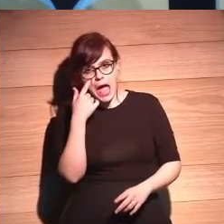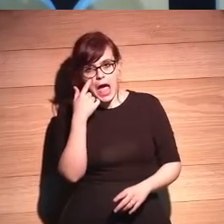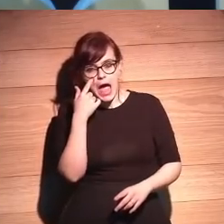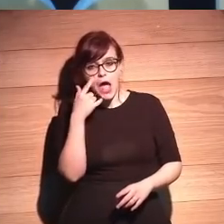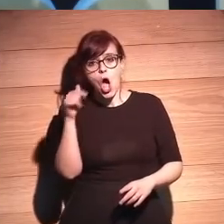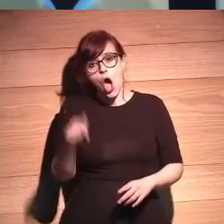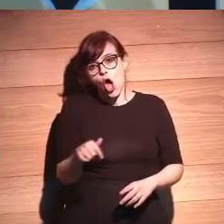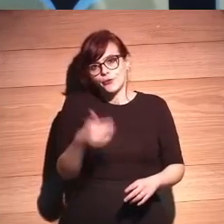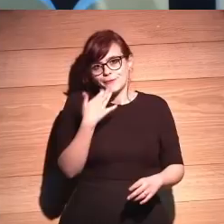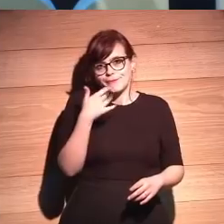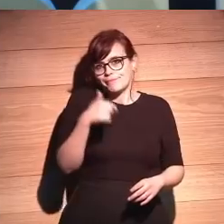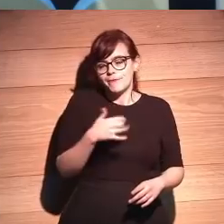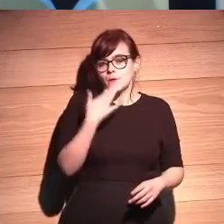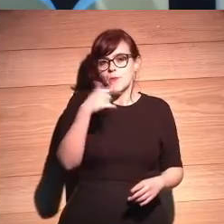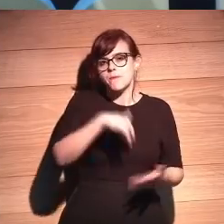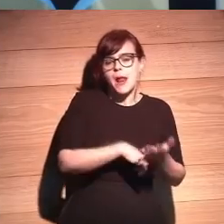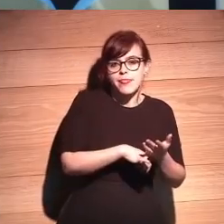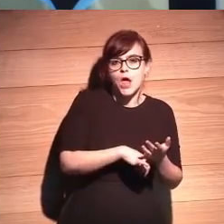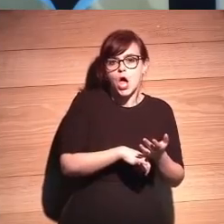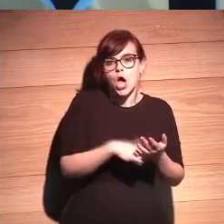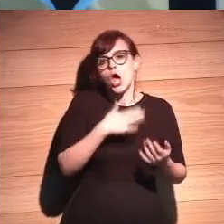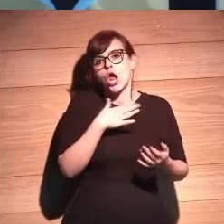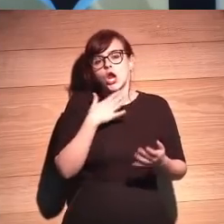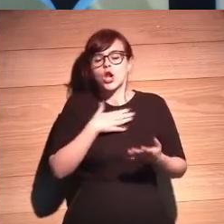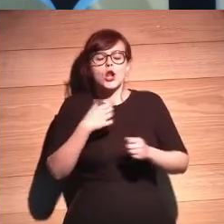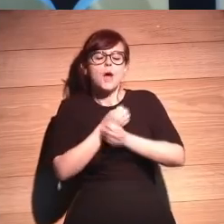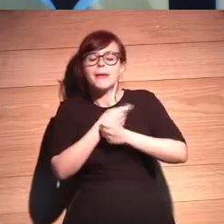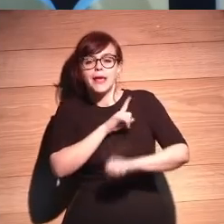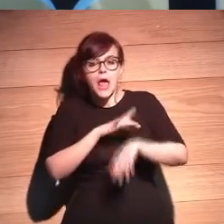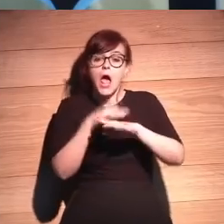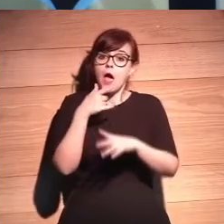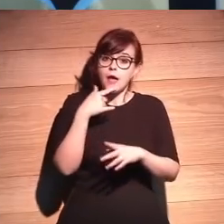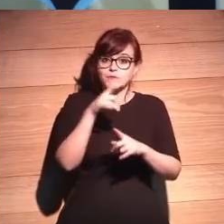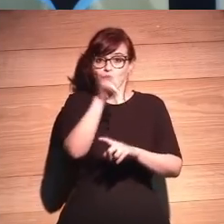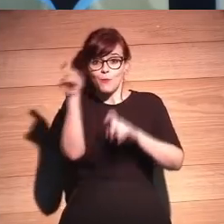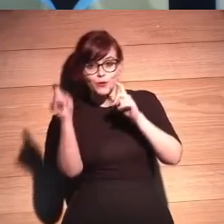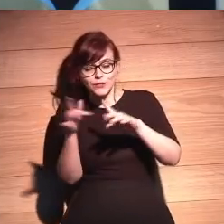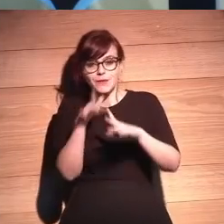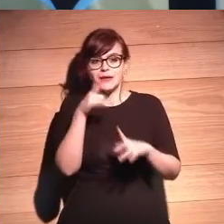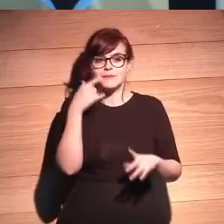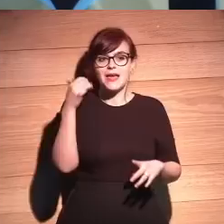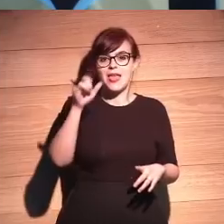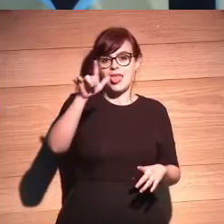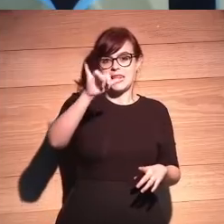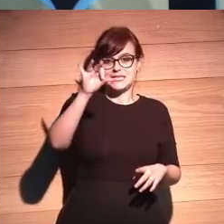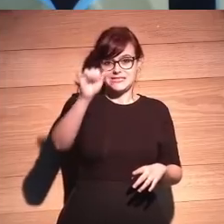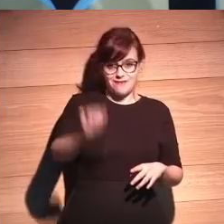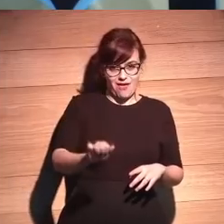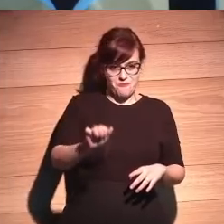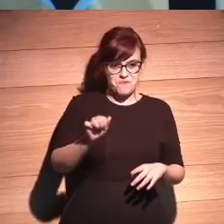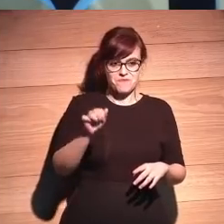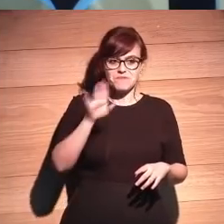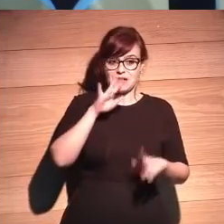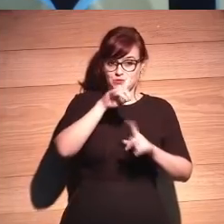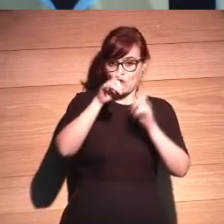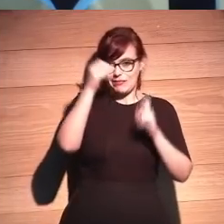marido no me quiere. ¿No te quiere tu marido? Y entonces se llamó Elisa. Es el nombre que se le